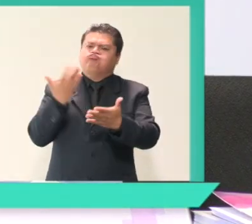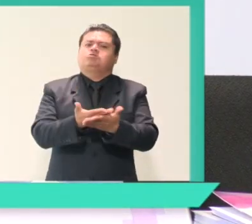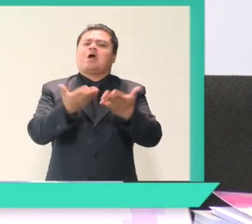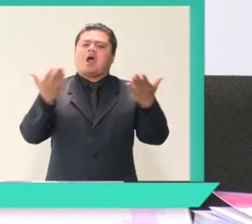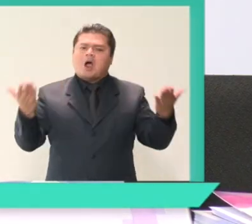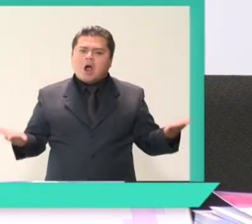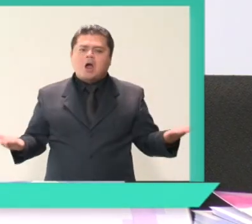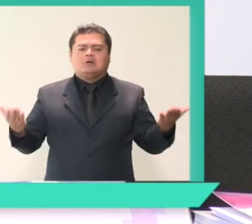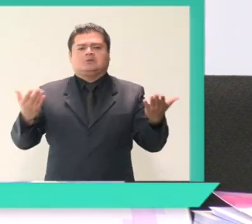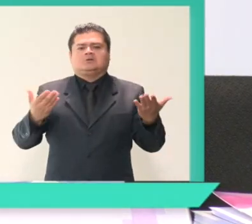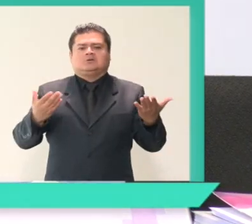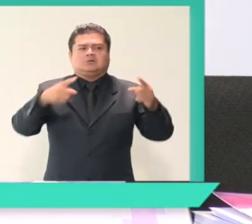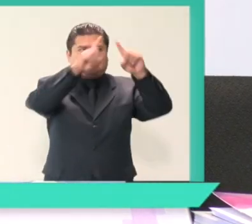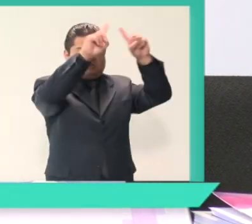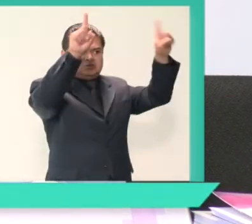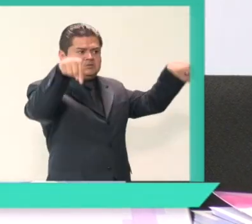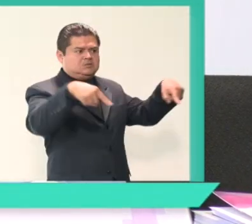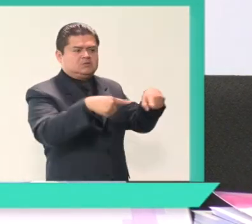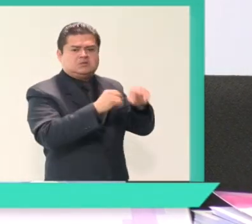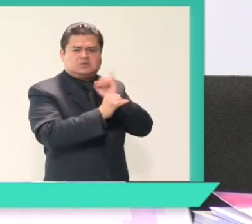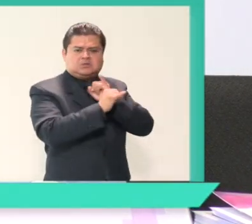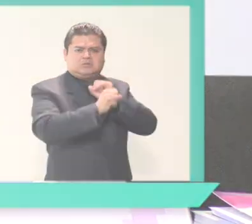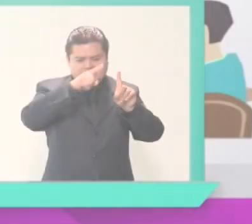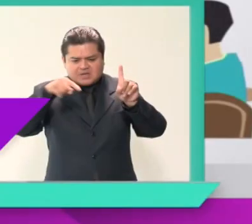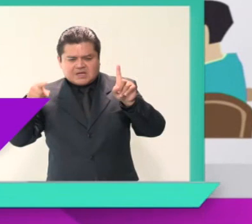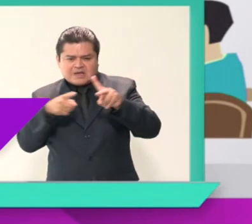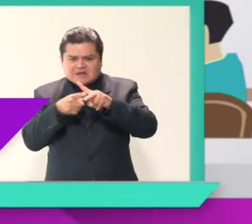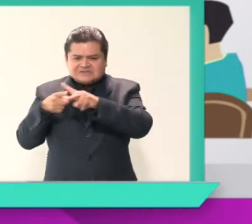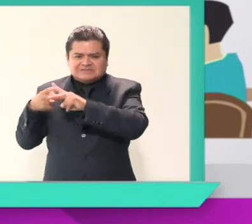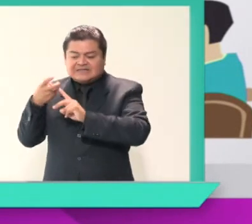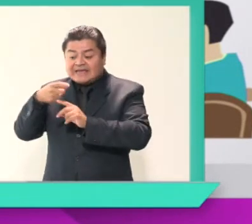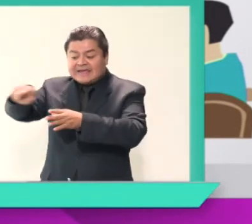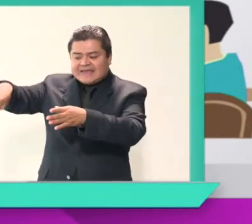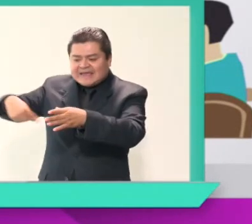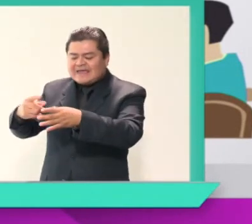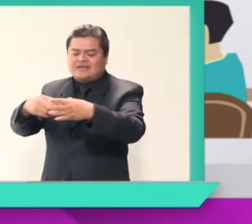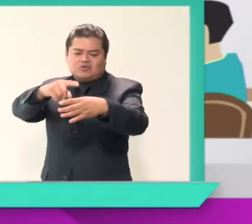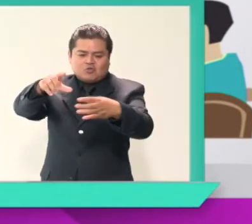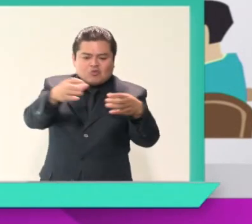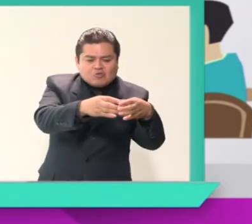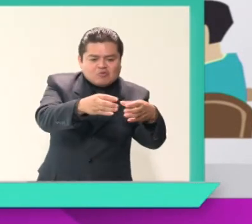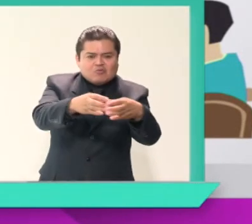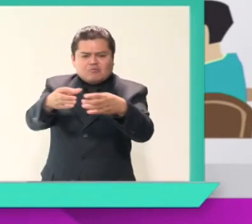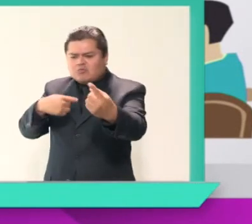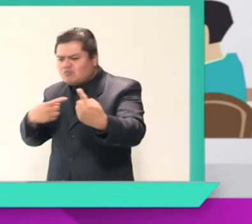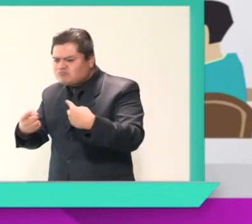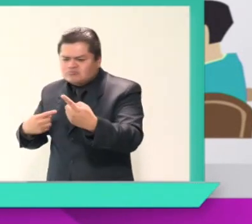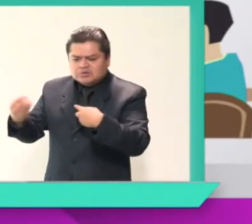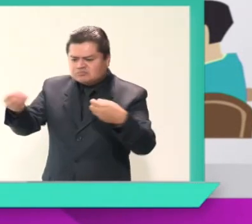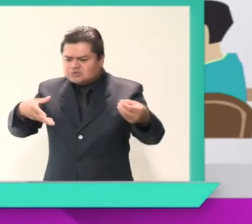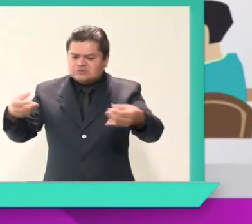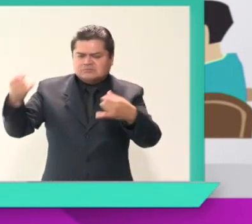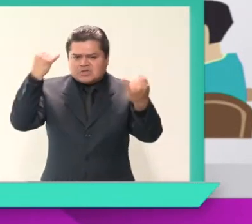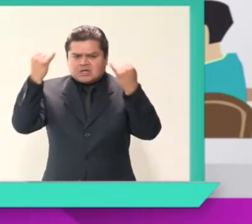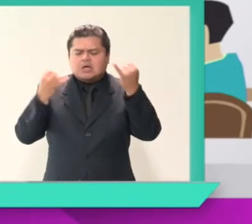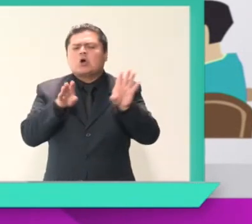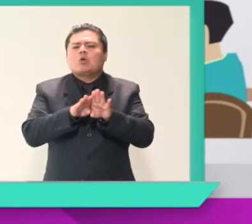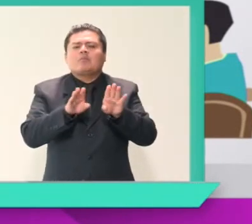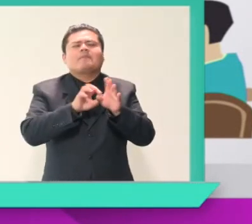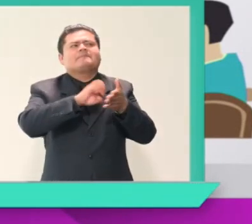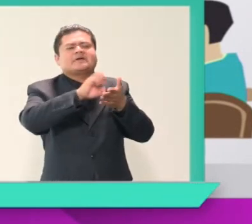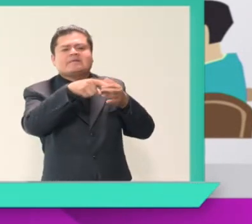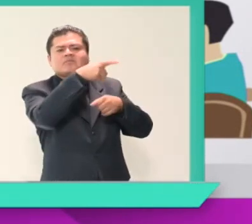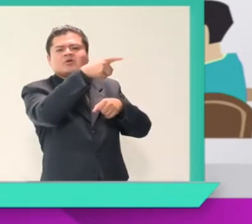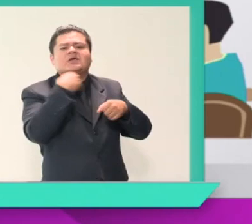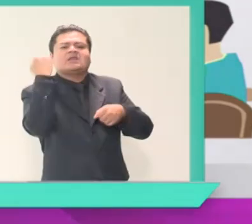académicos y pautas internacionales de accesibilidad en la web. El resultado de esto fue una reingeniería simplificando el lenguaje y mejorando las